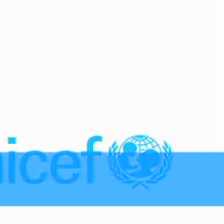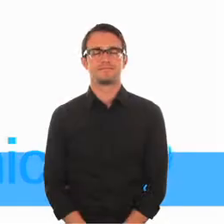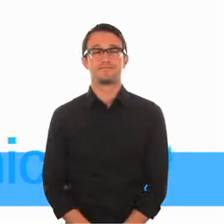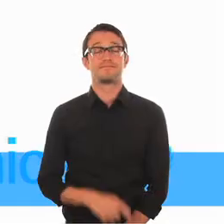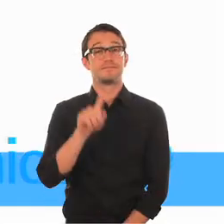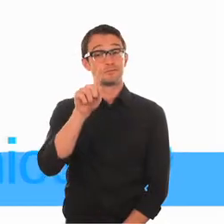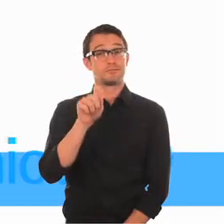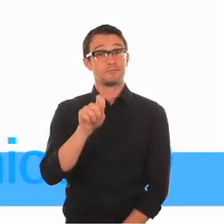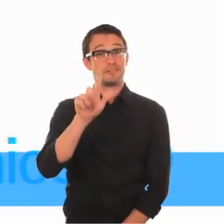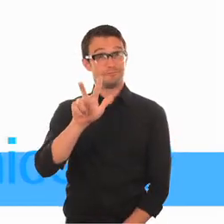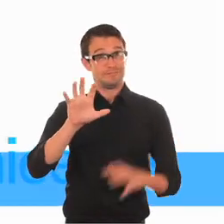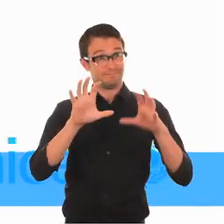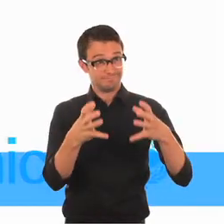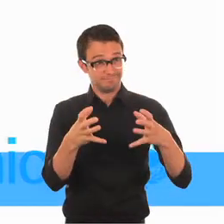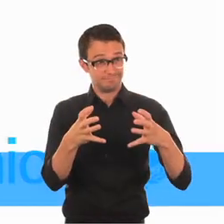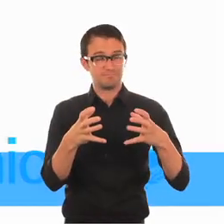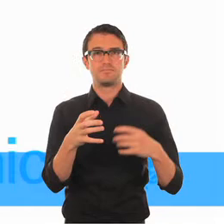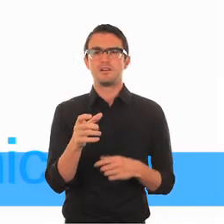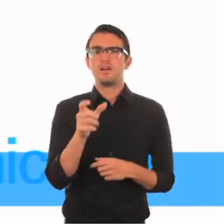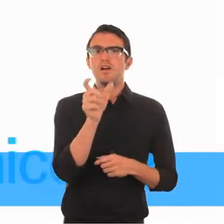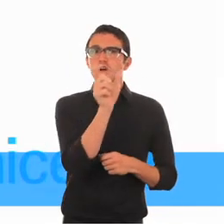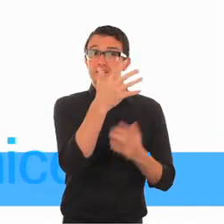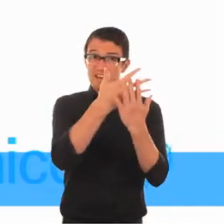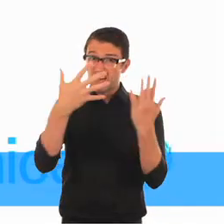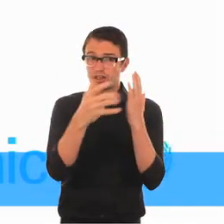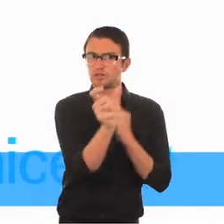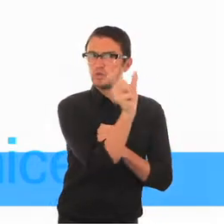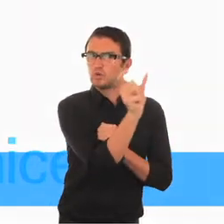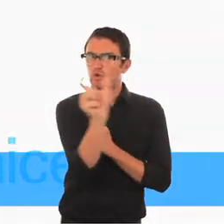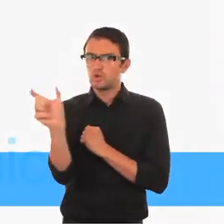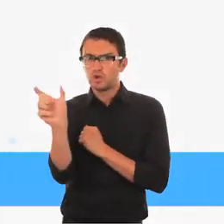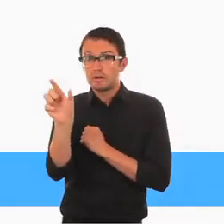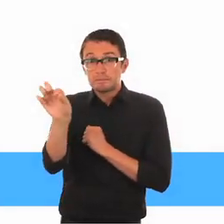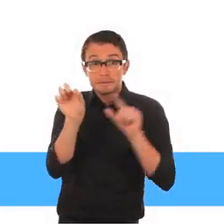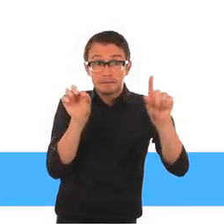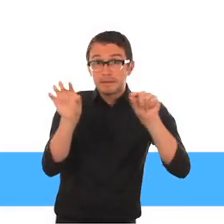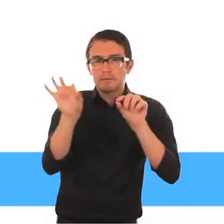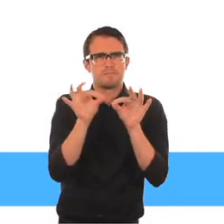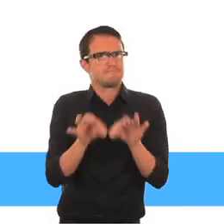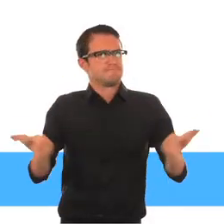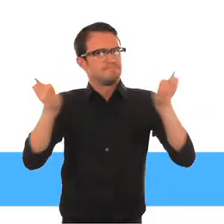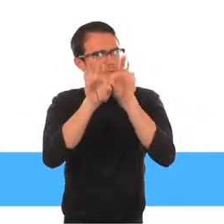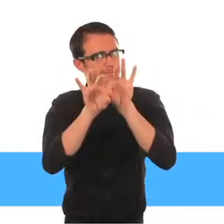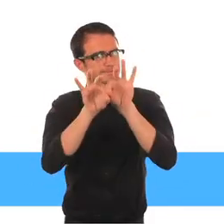Lección 3 Las palabras y las imágenes importan Terminología de la discapacidad Declaraciones de joven con diferentes